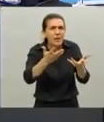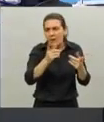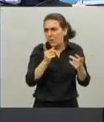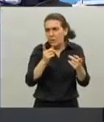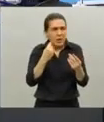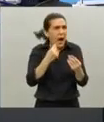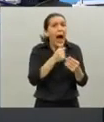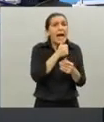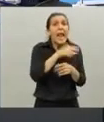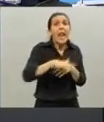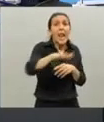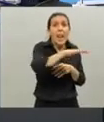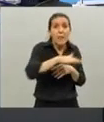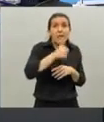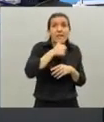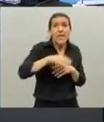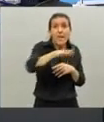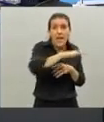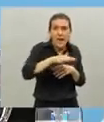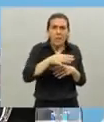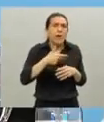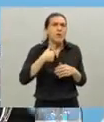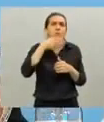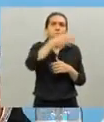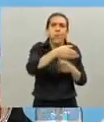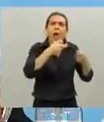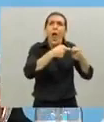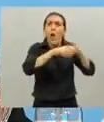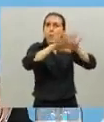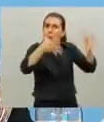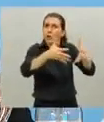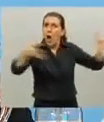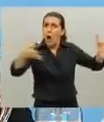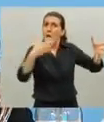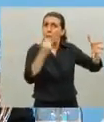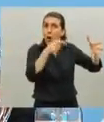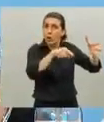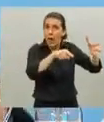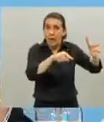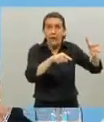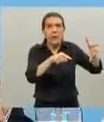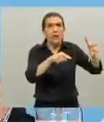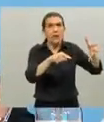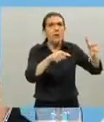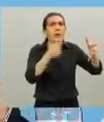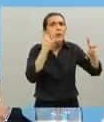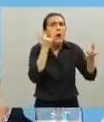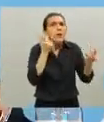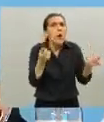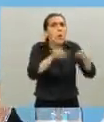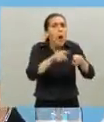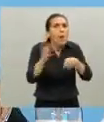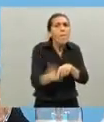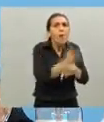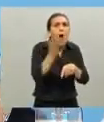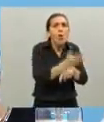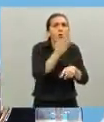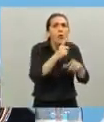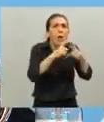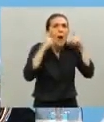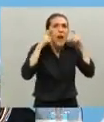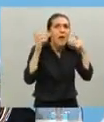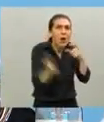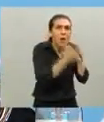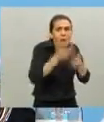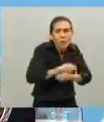en Quilmes estuvimos visitando una empresa muy importante que se ha vuelto a producir se ha puesto a producir y que nos está